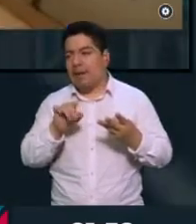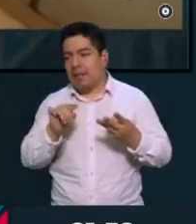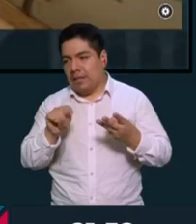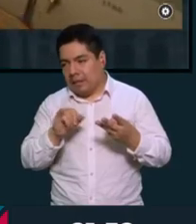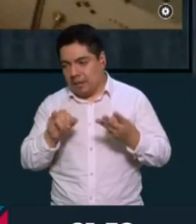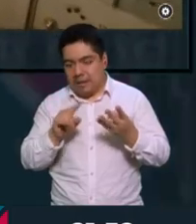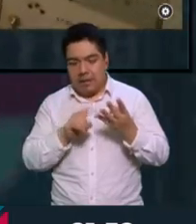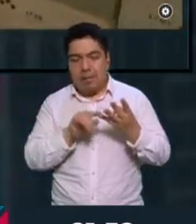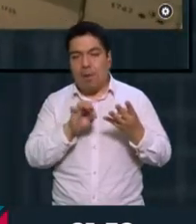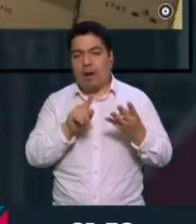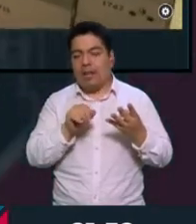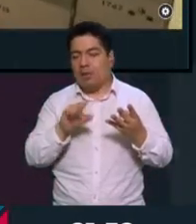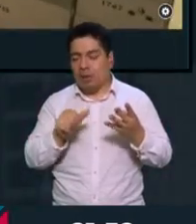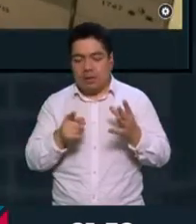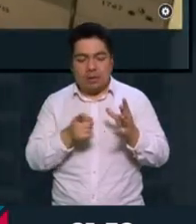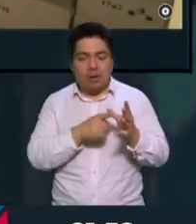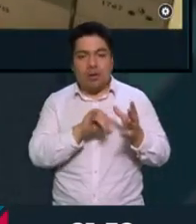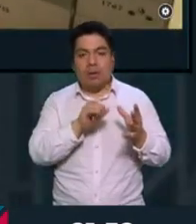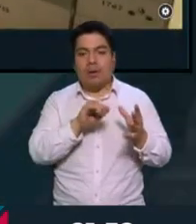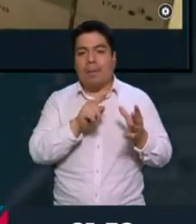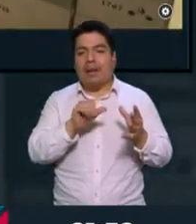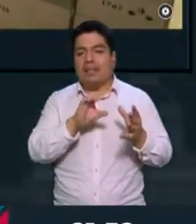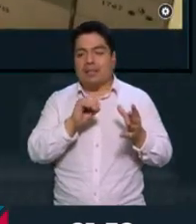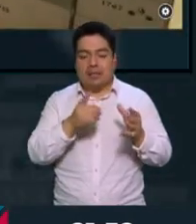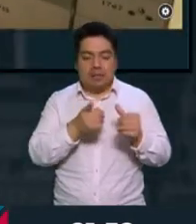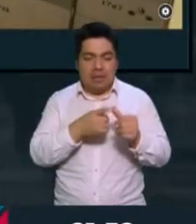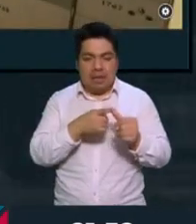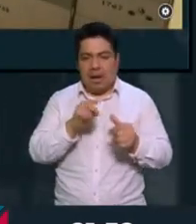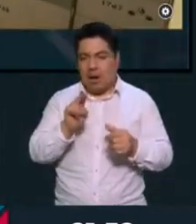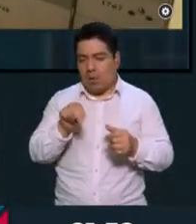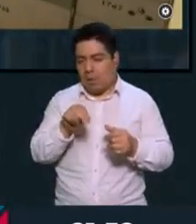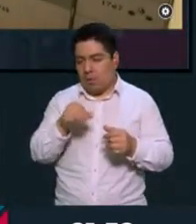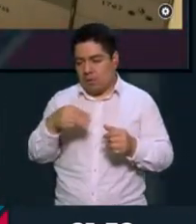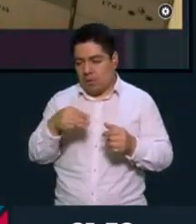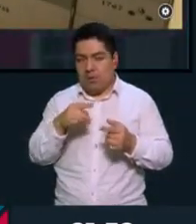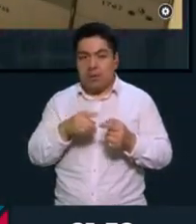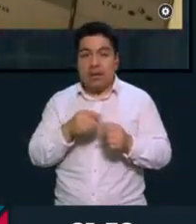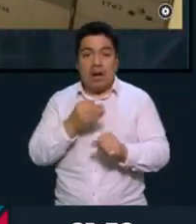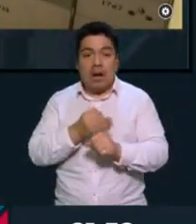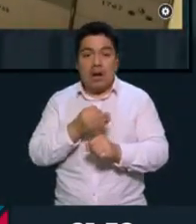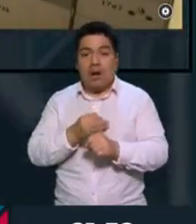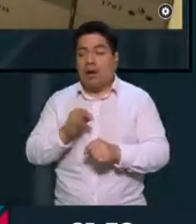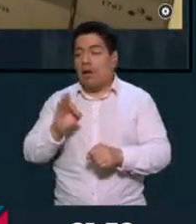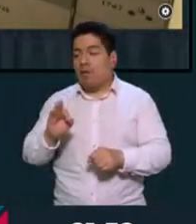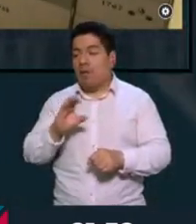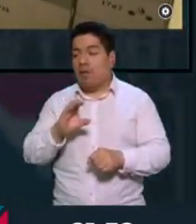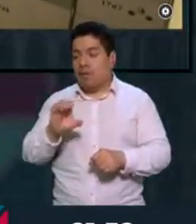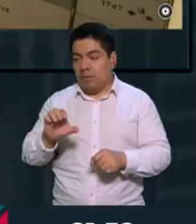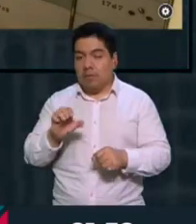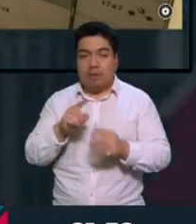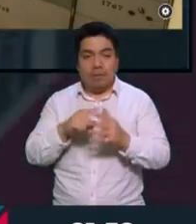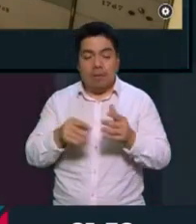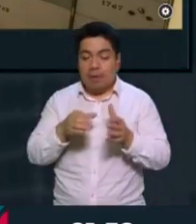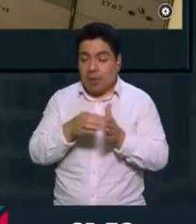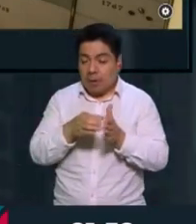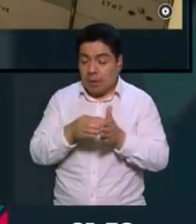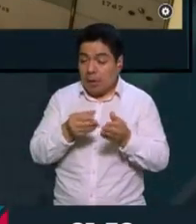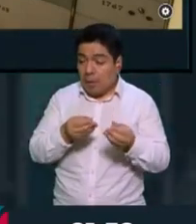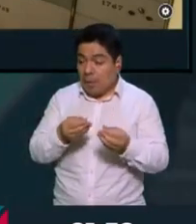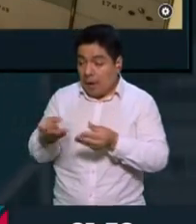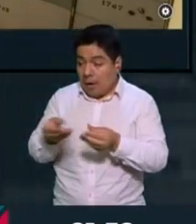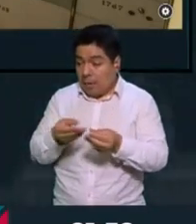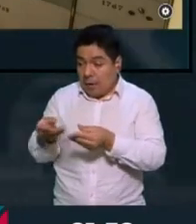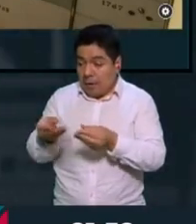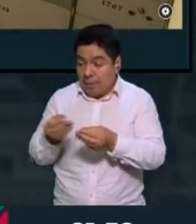de Elena Poniatowska, José Emilio Pacheco, la UNAM, ¿no? Y ahora el fondo. Entonces, han ido dejando cosas allí, personajes muy, muy